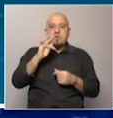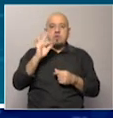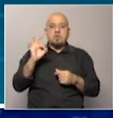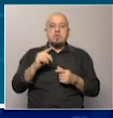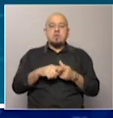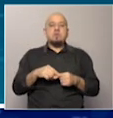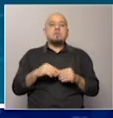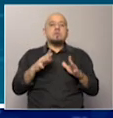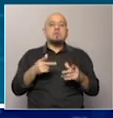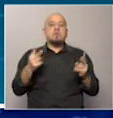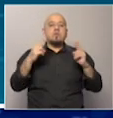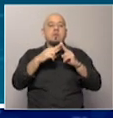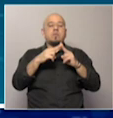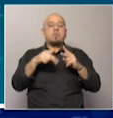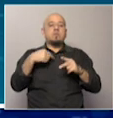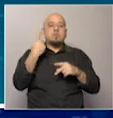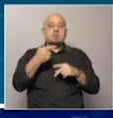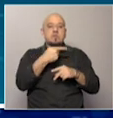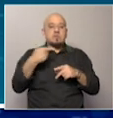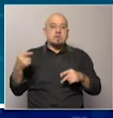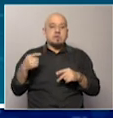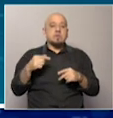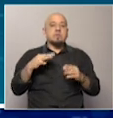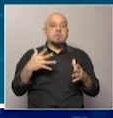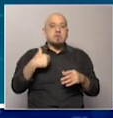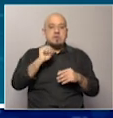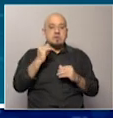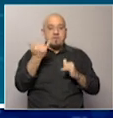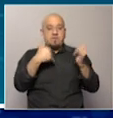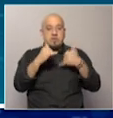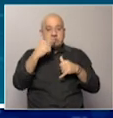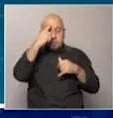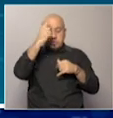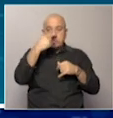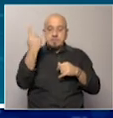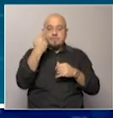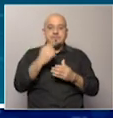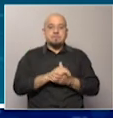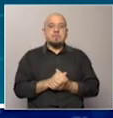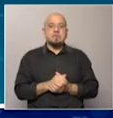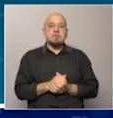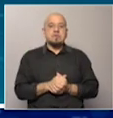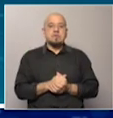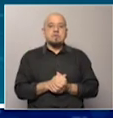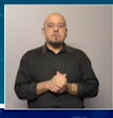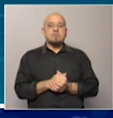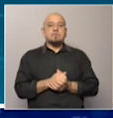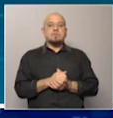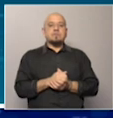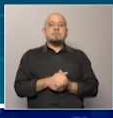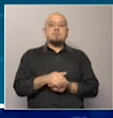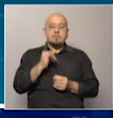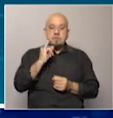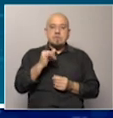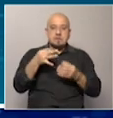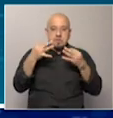lo dejamos por aquí. Nos estamos reencontrando en una semana con más análisis de temas internacionales. Pilar, lo que sí es seguro, y